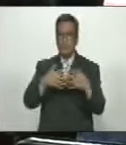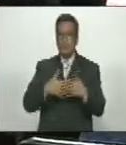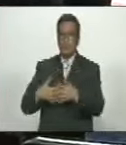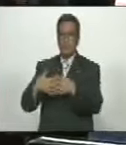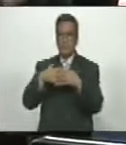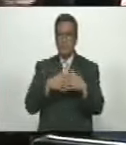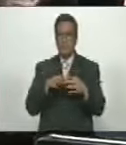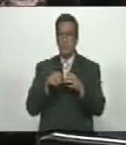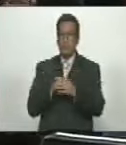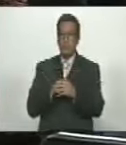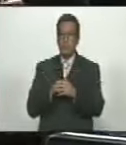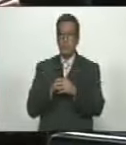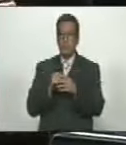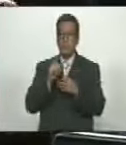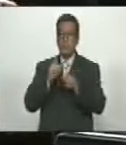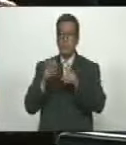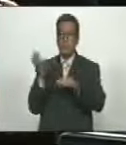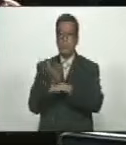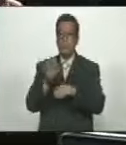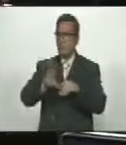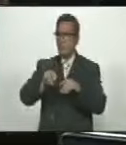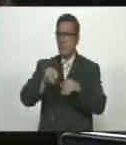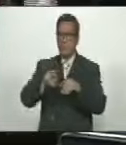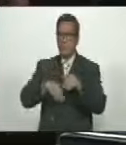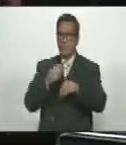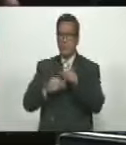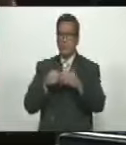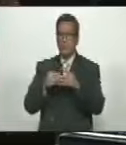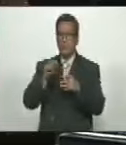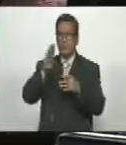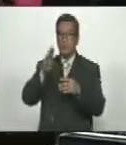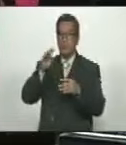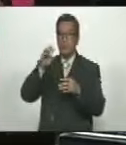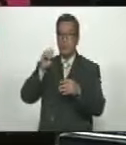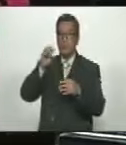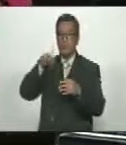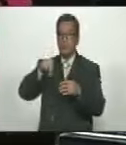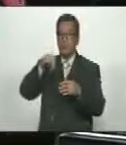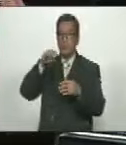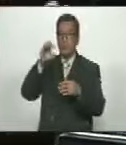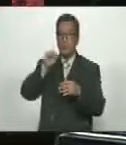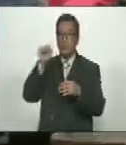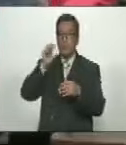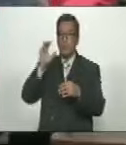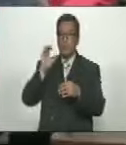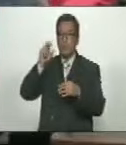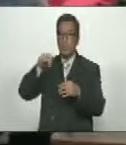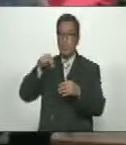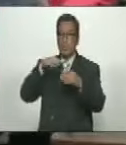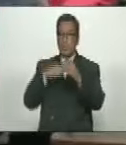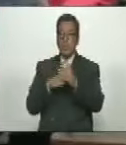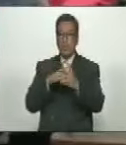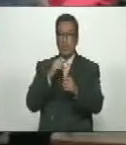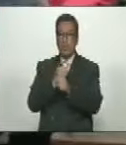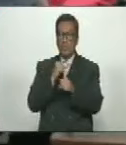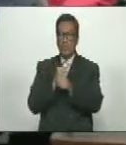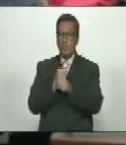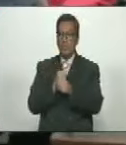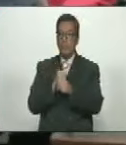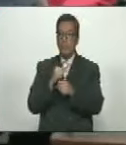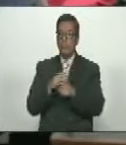Unidos con las sanciones no se pudo y Petro Boscan tuvo que prácticamente paralizar sus operaciones